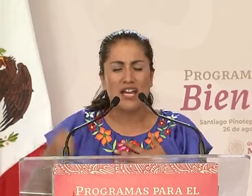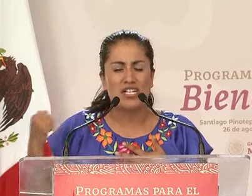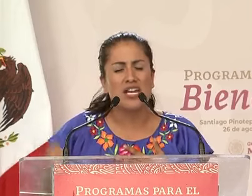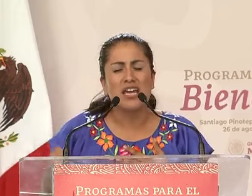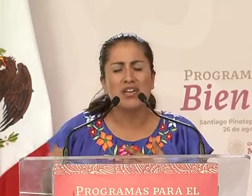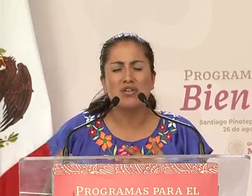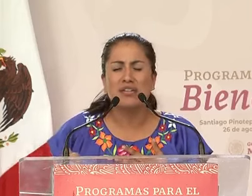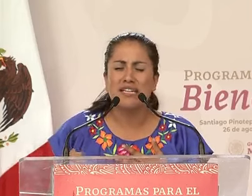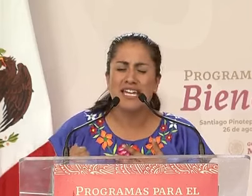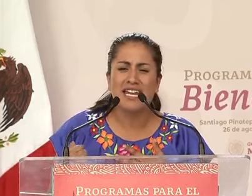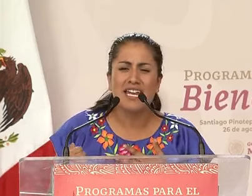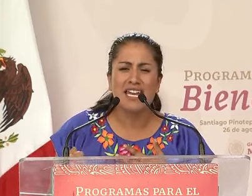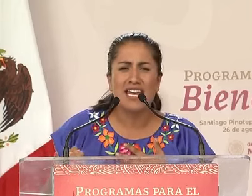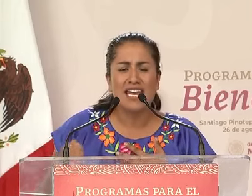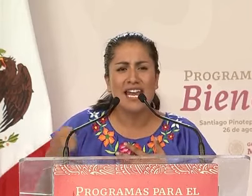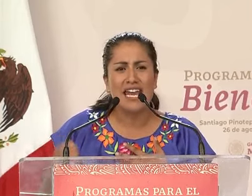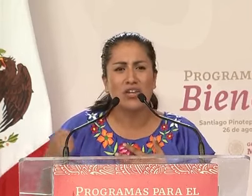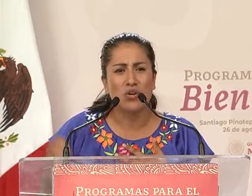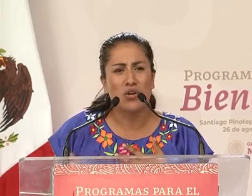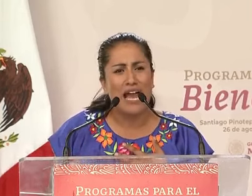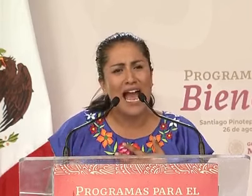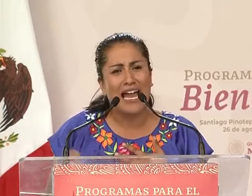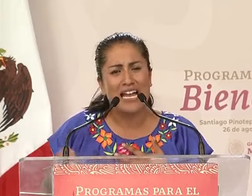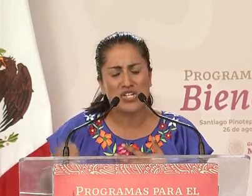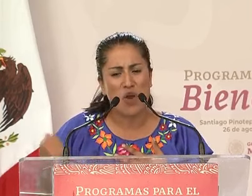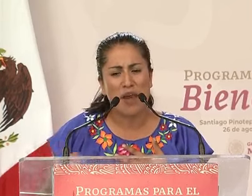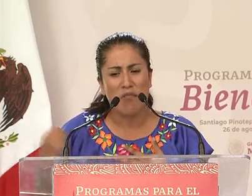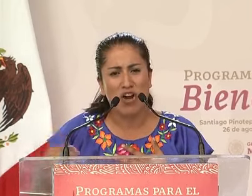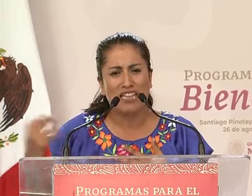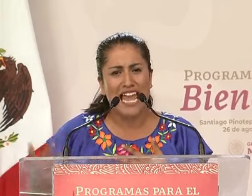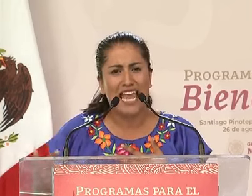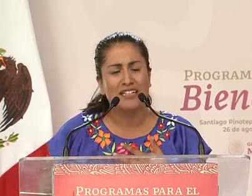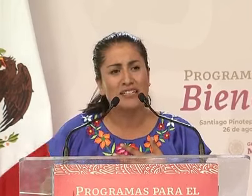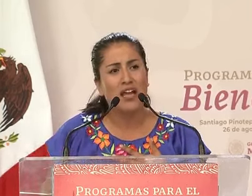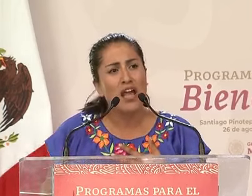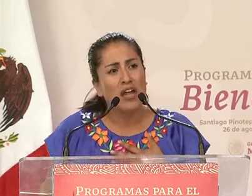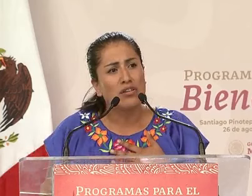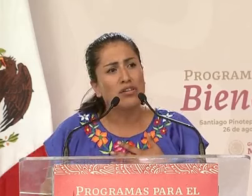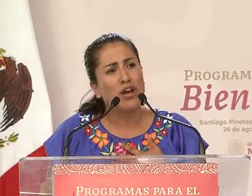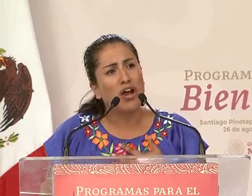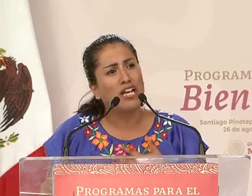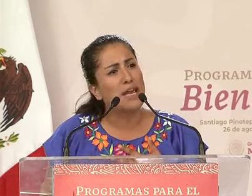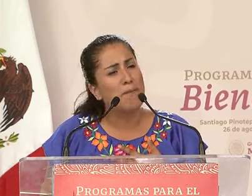oaxaca ¡Aquí te salió el agua!